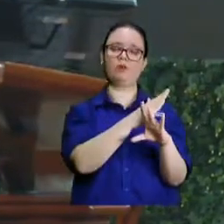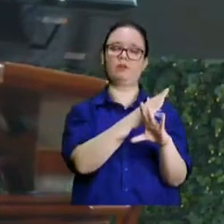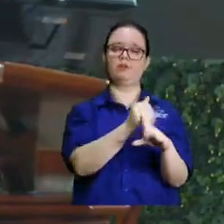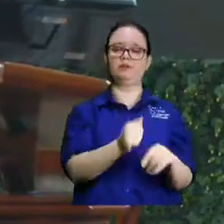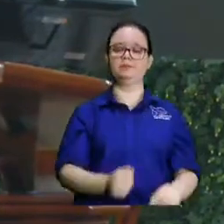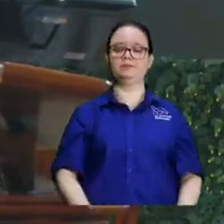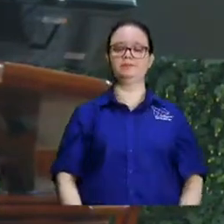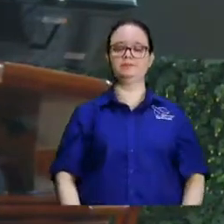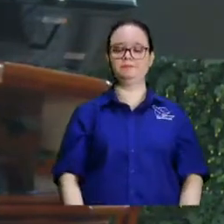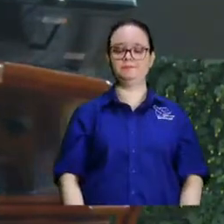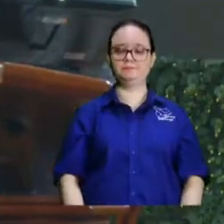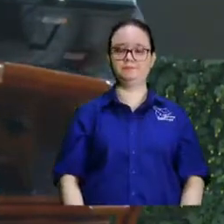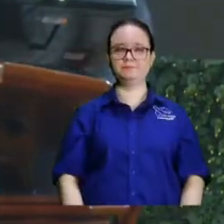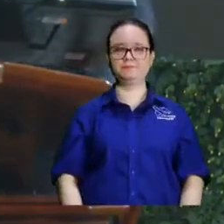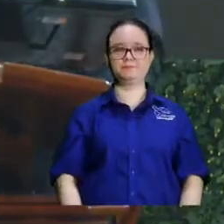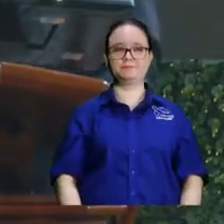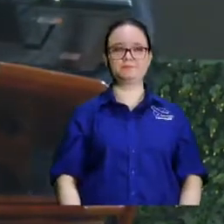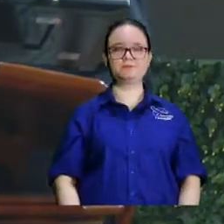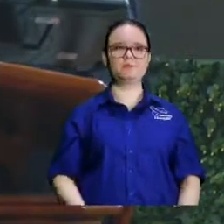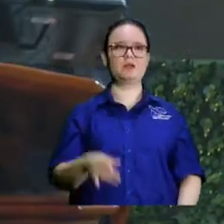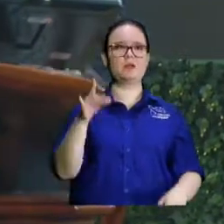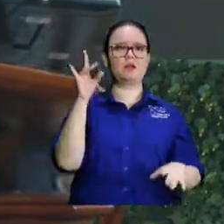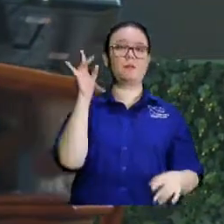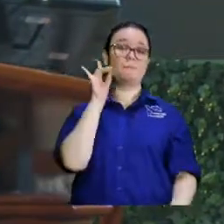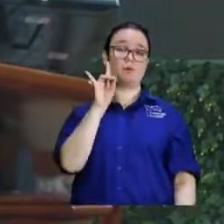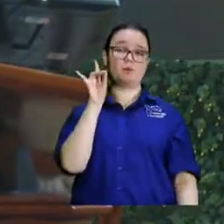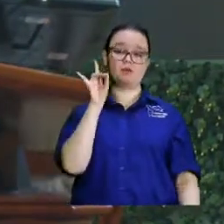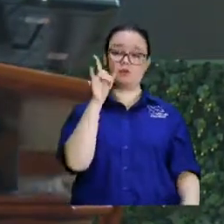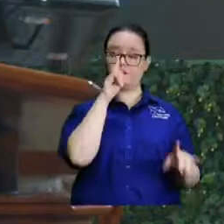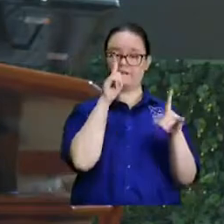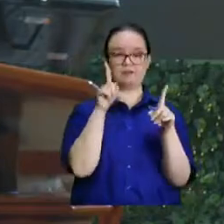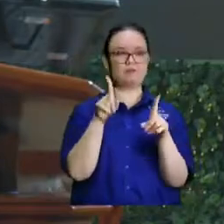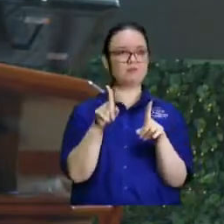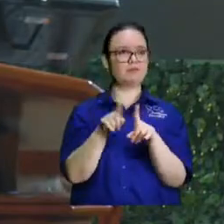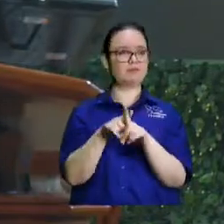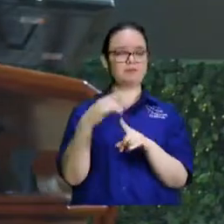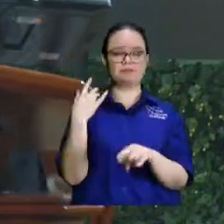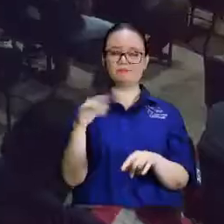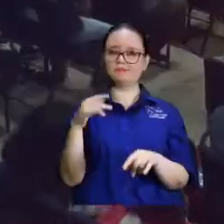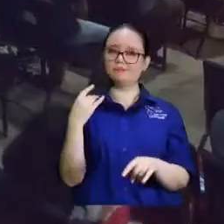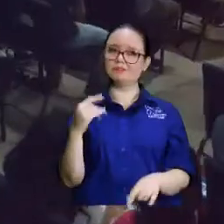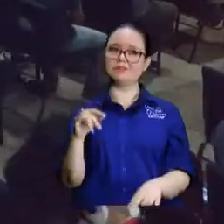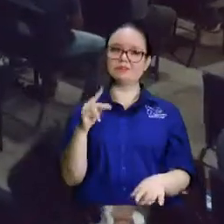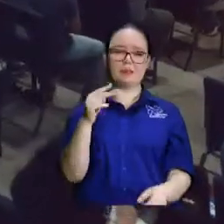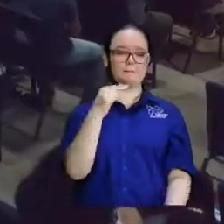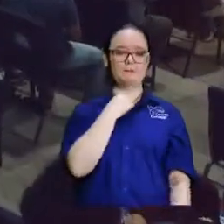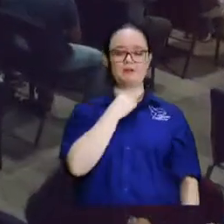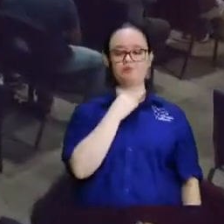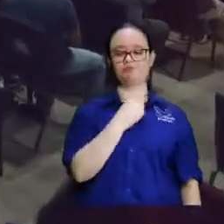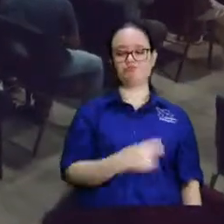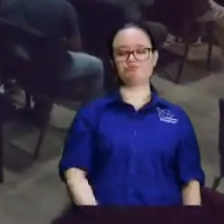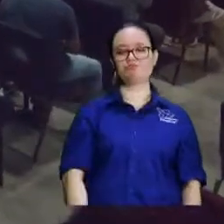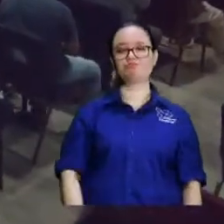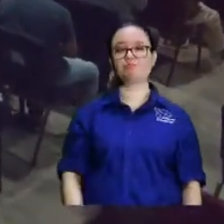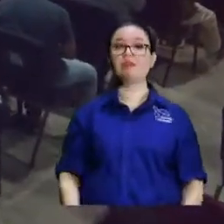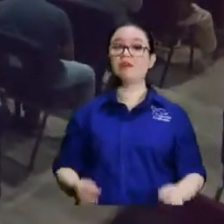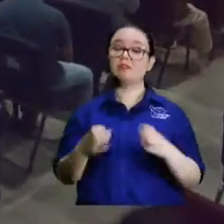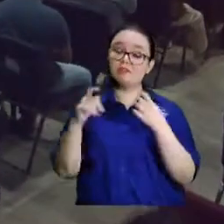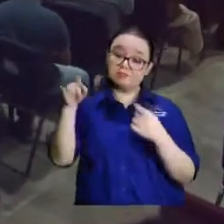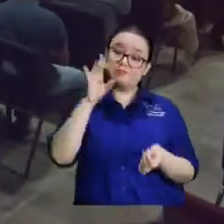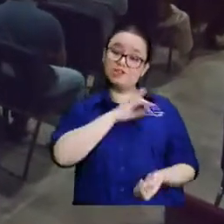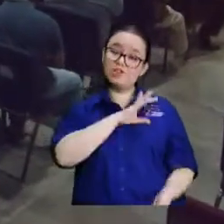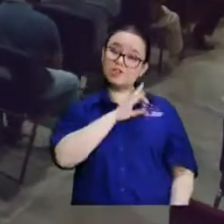se corrija eso Bolira también está que arde bueno padre ayúdanos por favor bueno yo estaba ahí